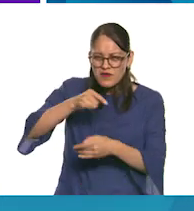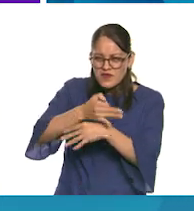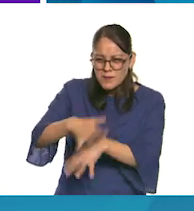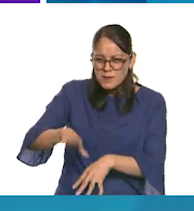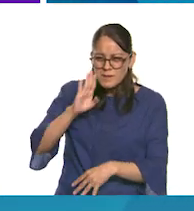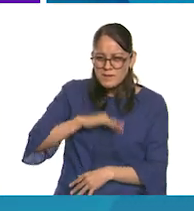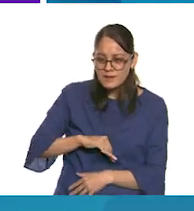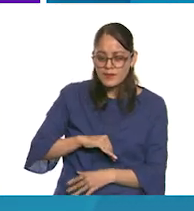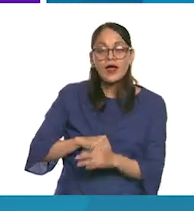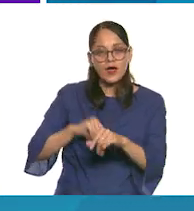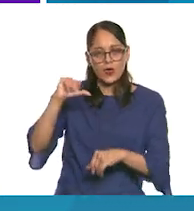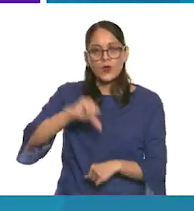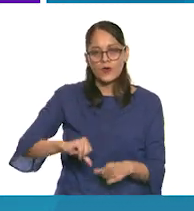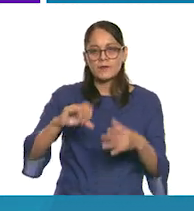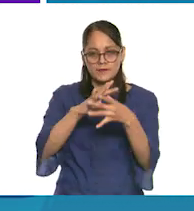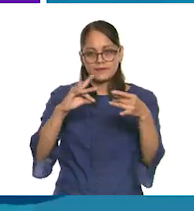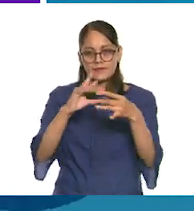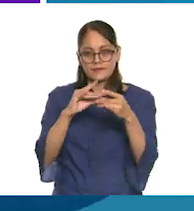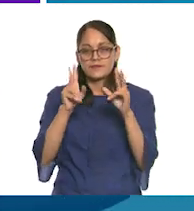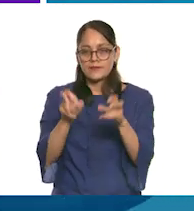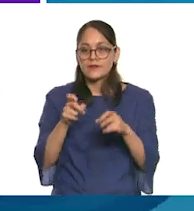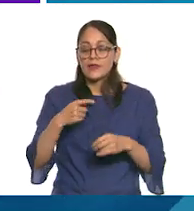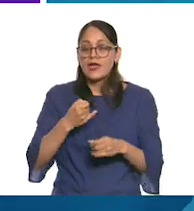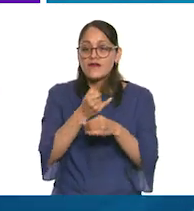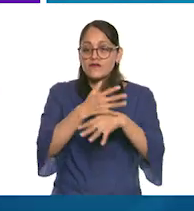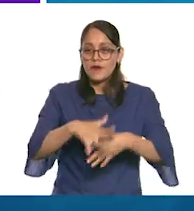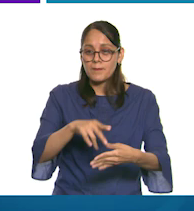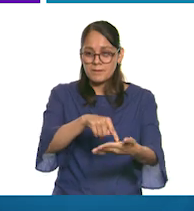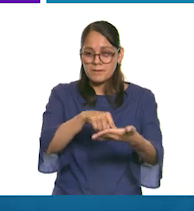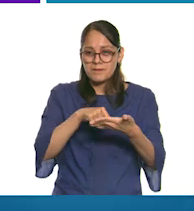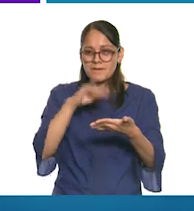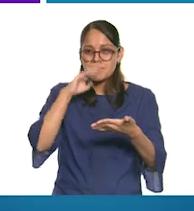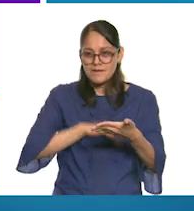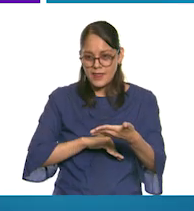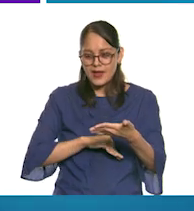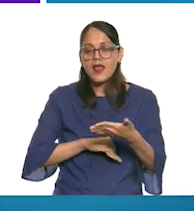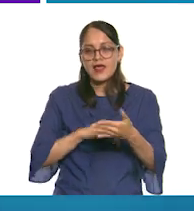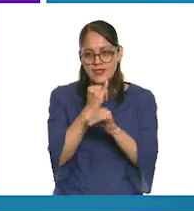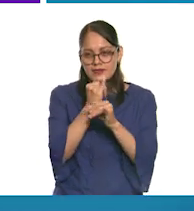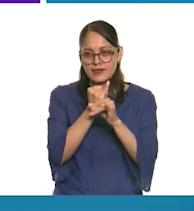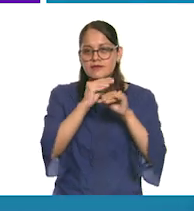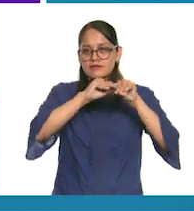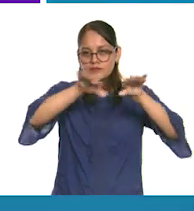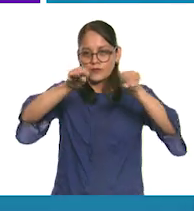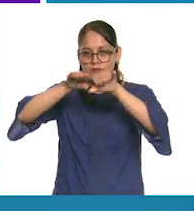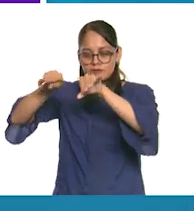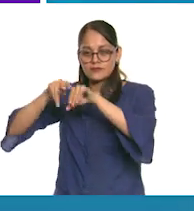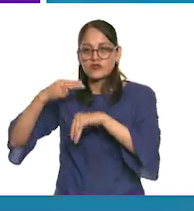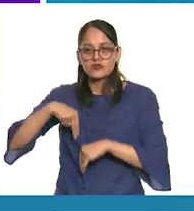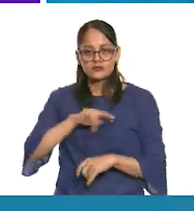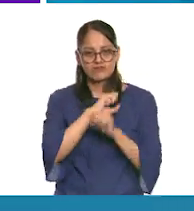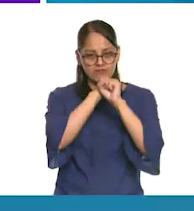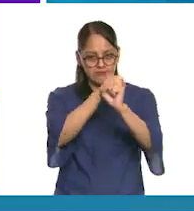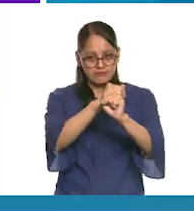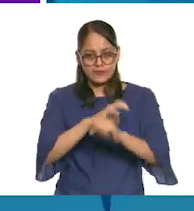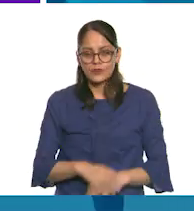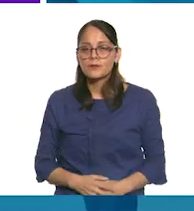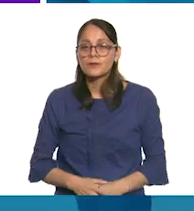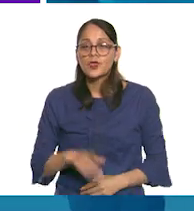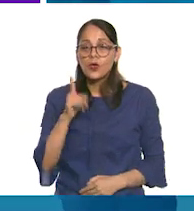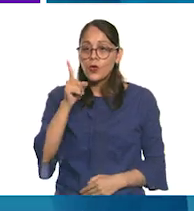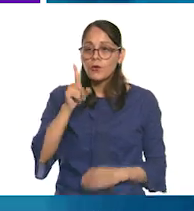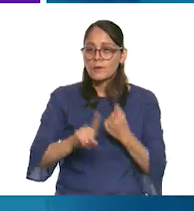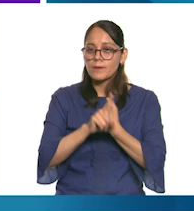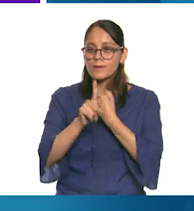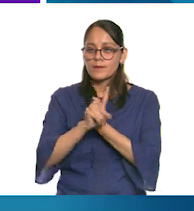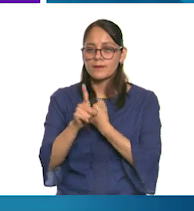precisamente hoy hablaremos de eso. De la desinformación que existe en los medios digitales y de cómo podemos combatirla. Uno de los grandes